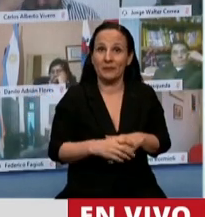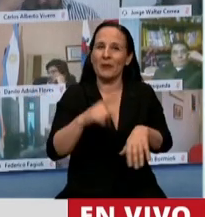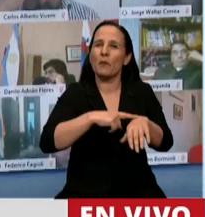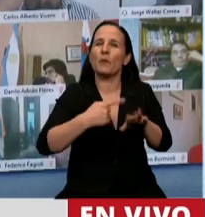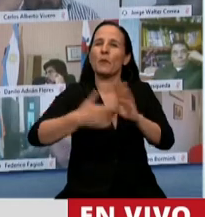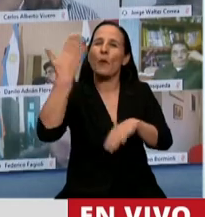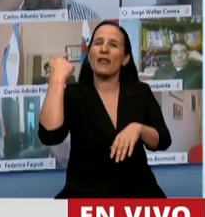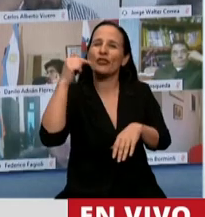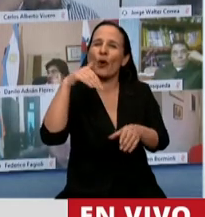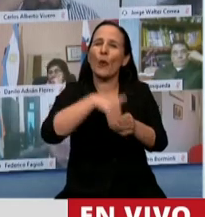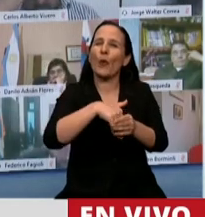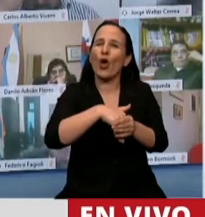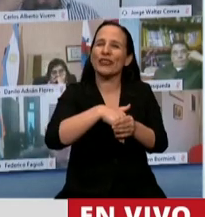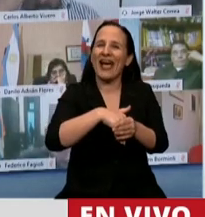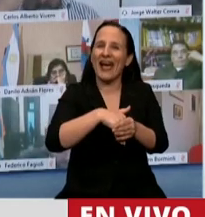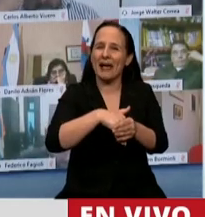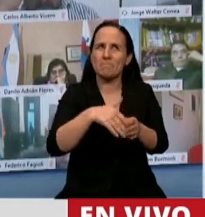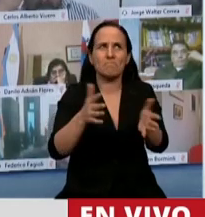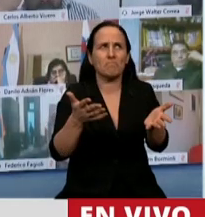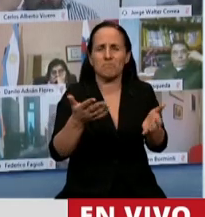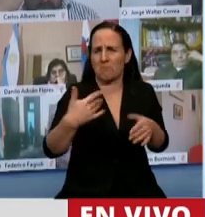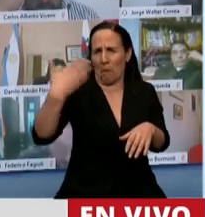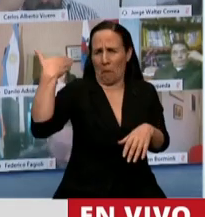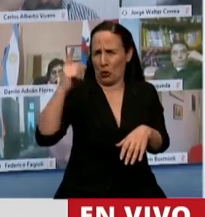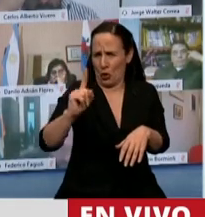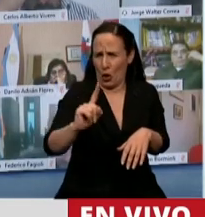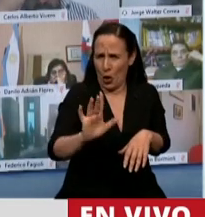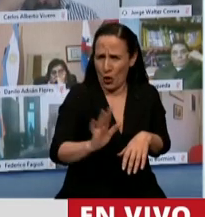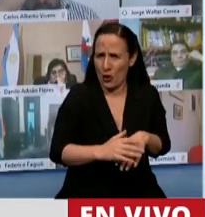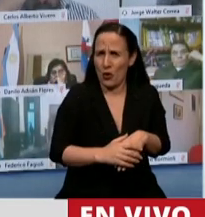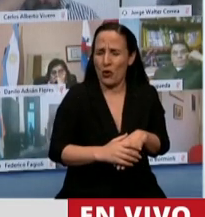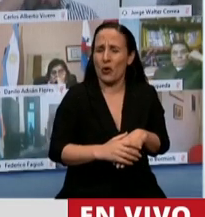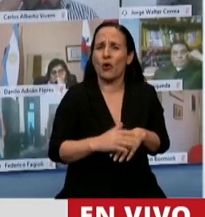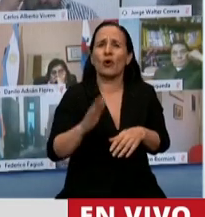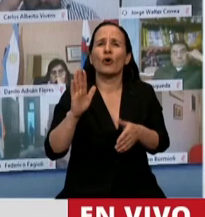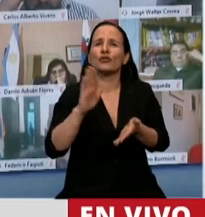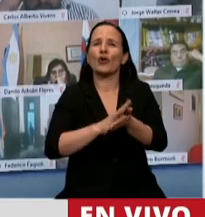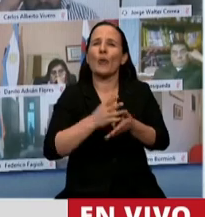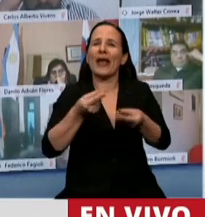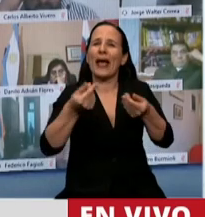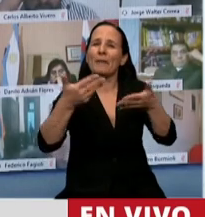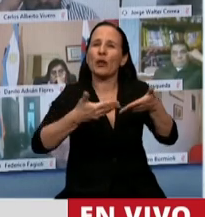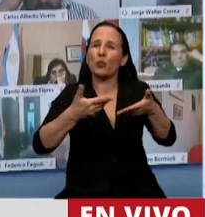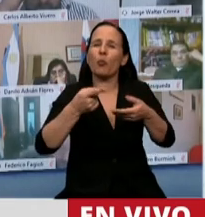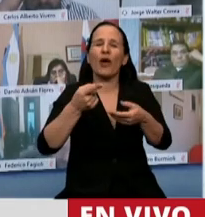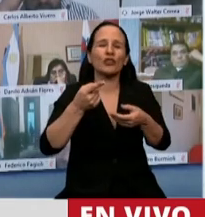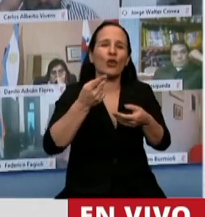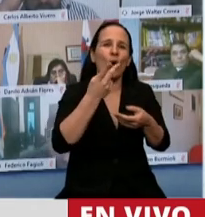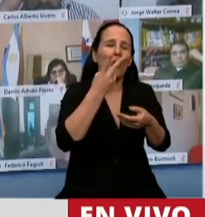votamos aquí hace no mucho tiempo la ampliación del presupuesto 2020,